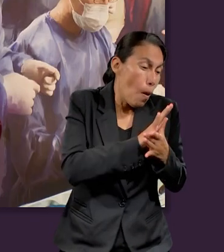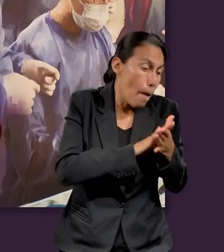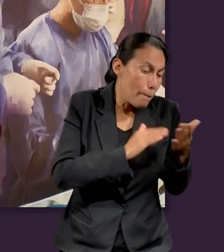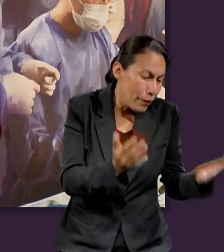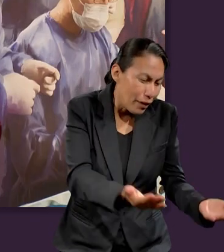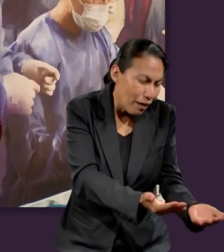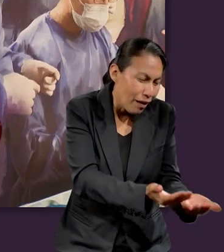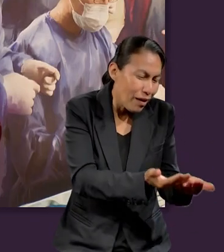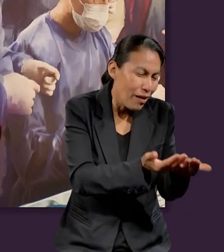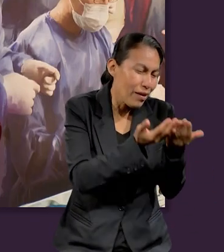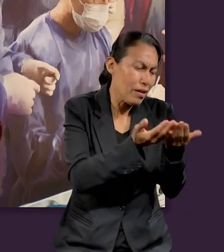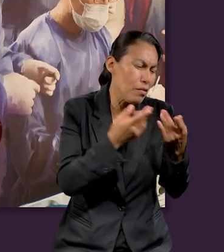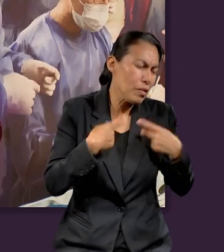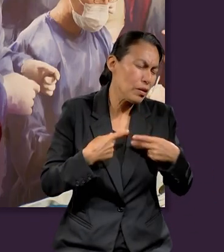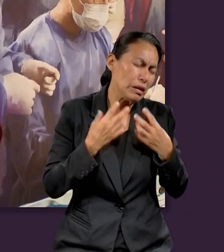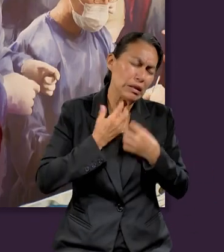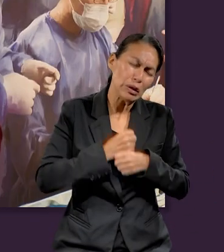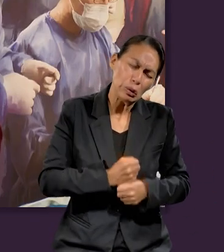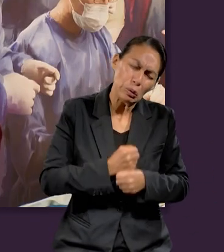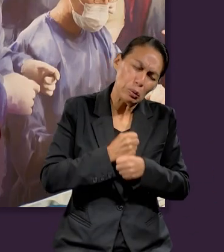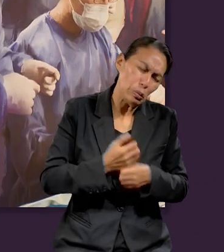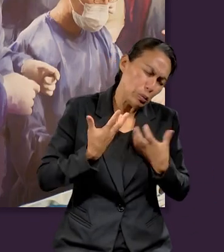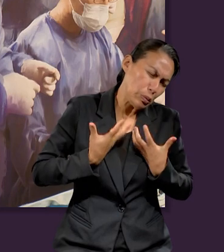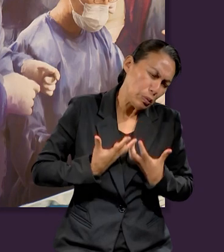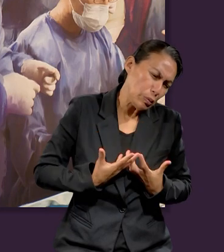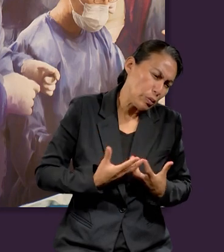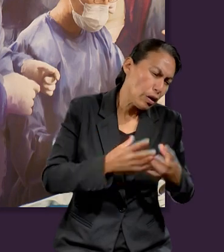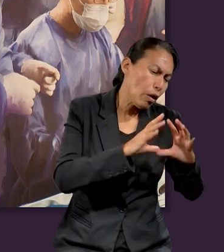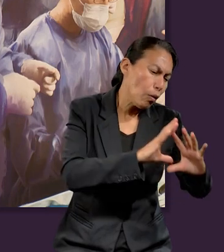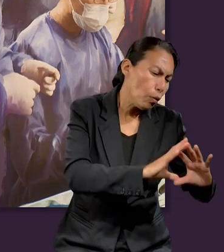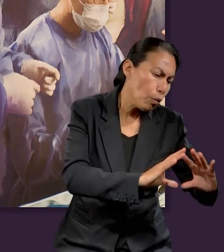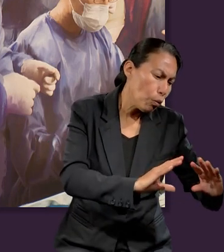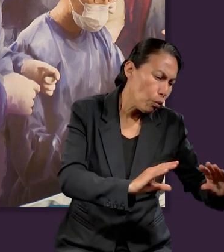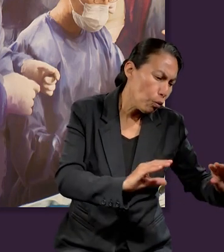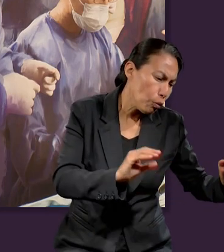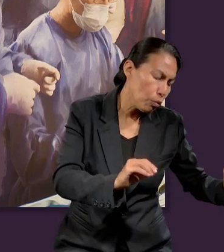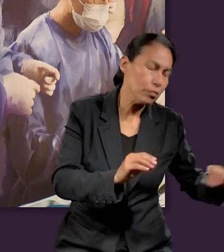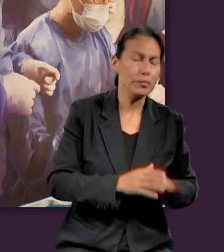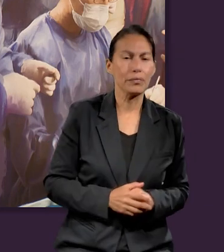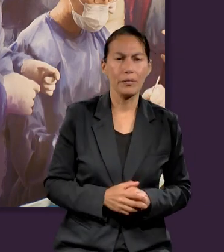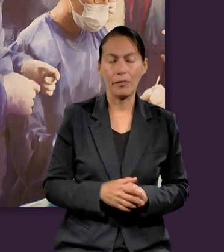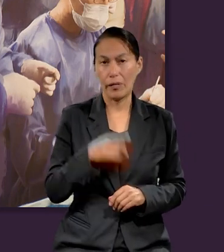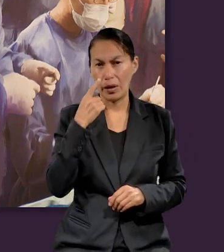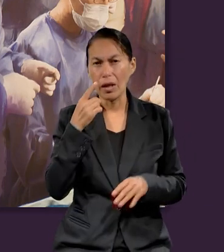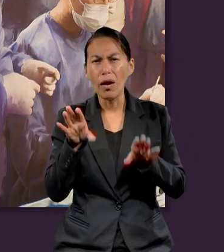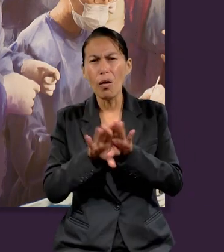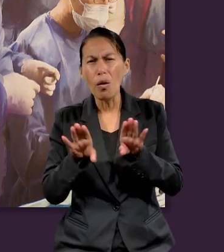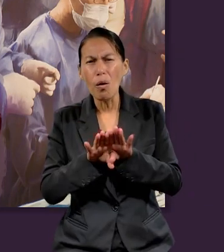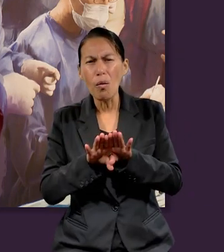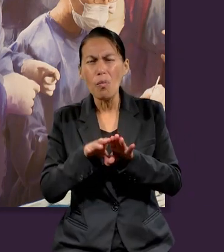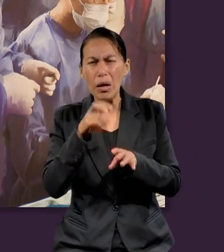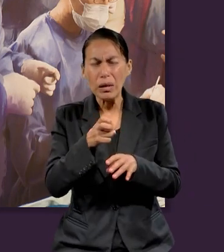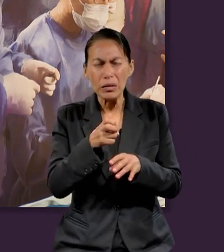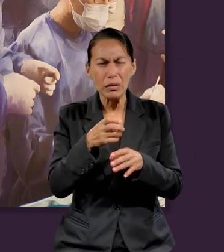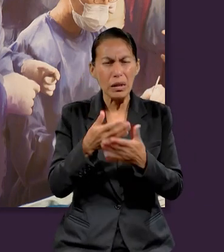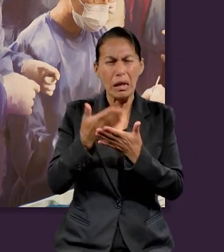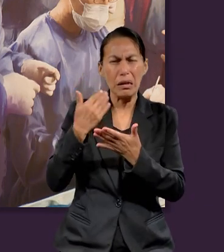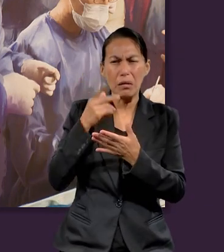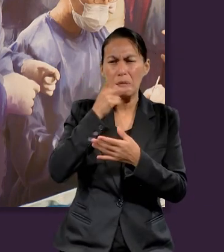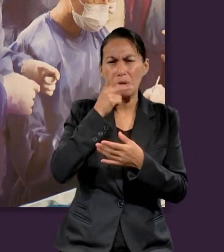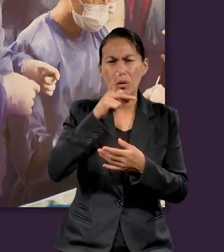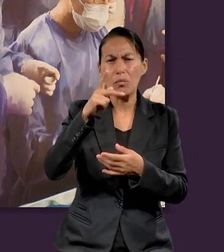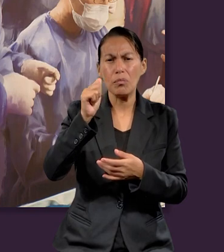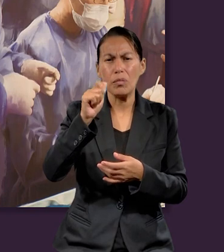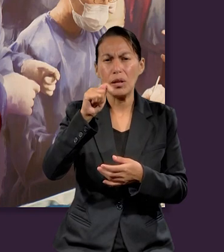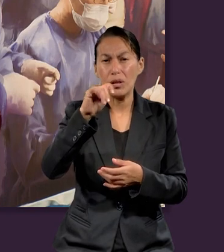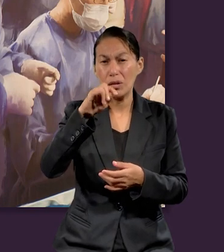vivificar el corazón de los quebrantados. La primera parte hace mucho énfasis a lo que el Pastor Patiño decía,